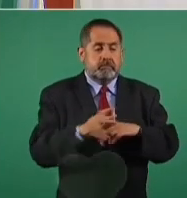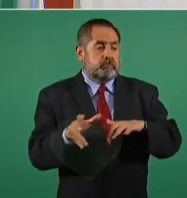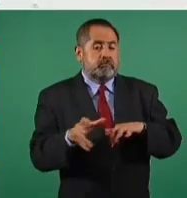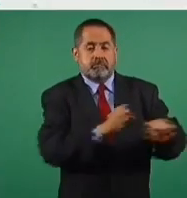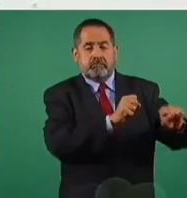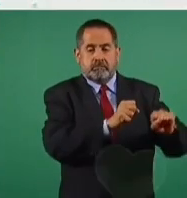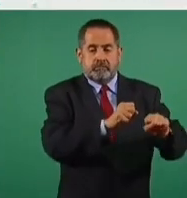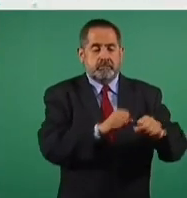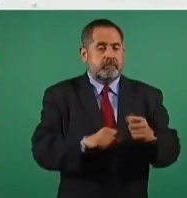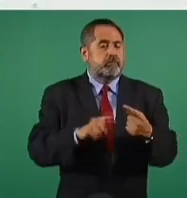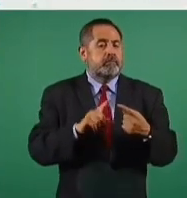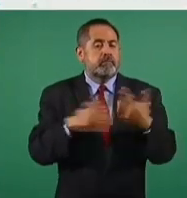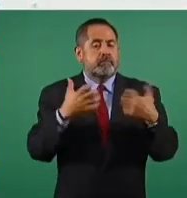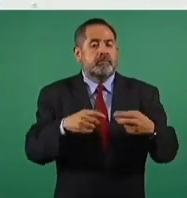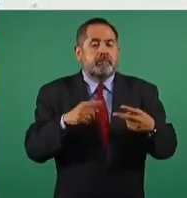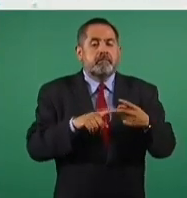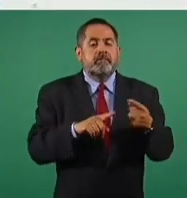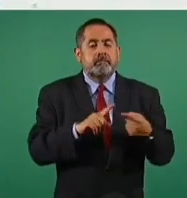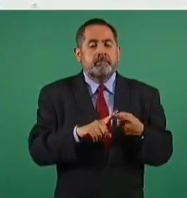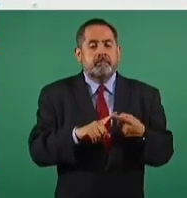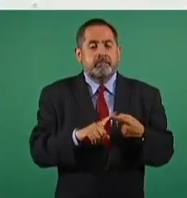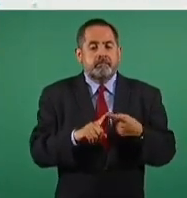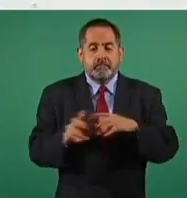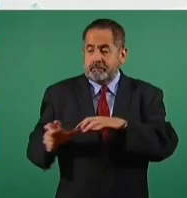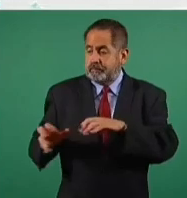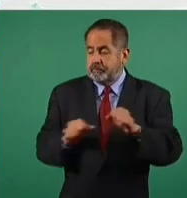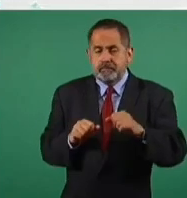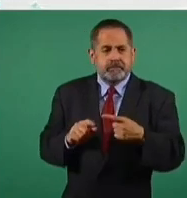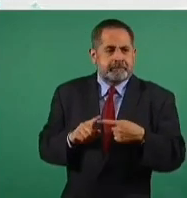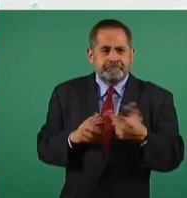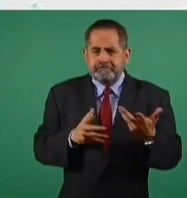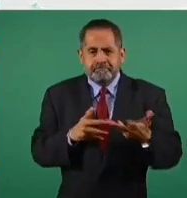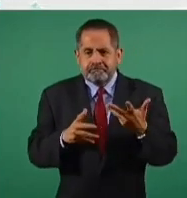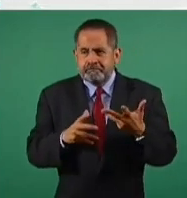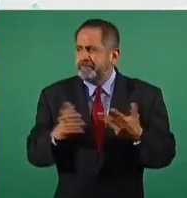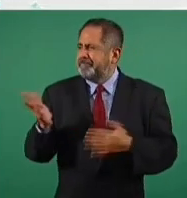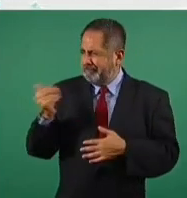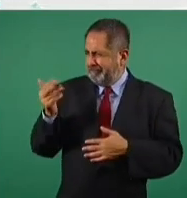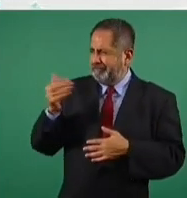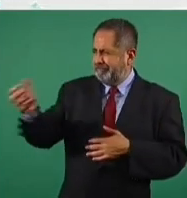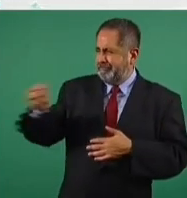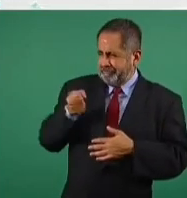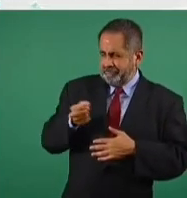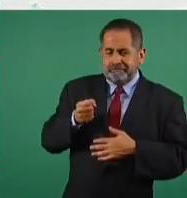Una de esas empresas se llevó a trabajar de asesor